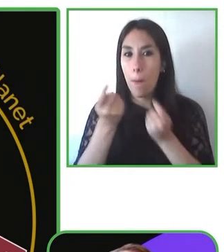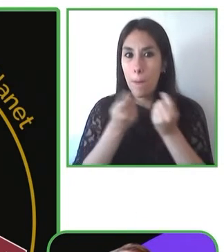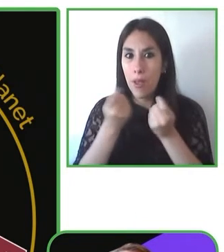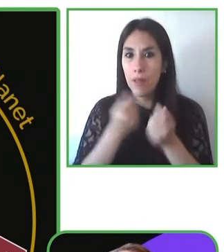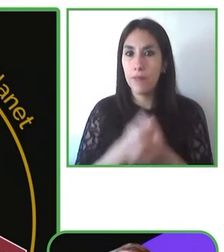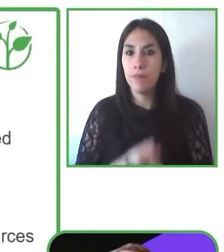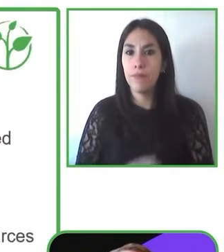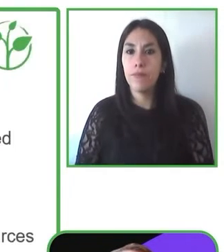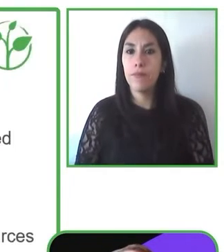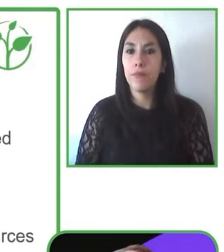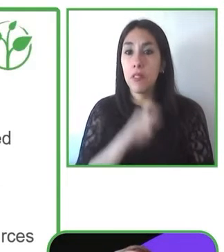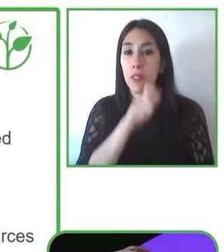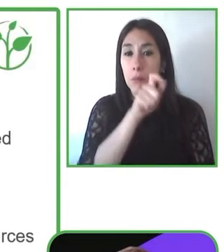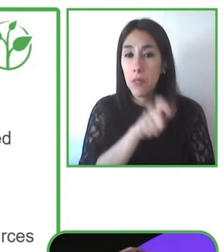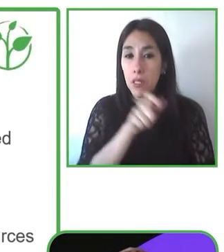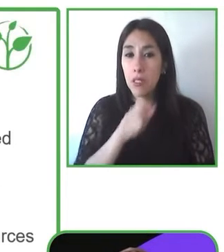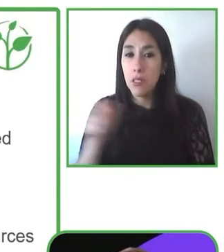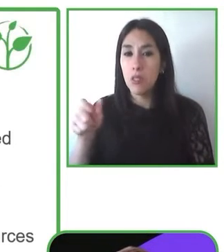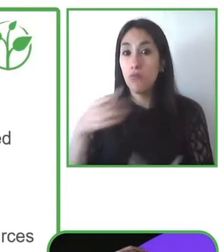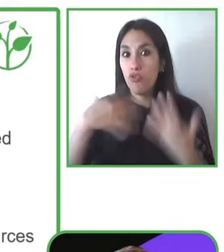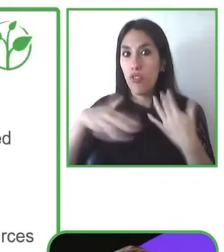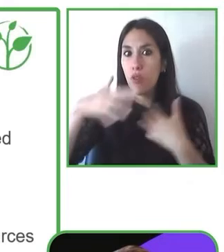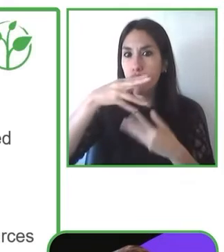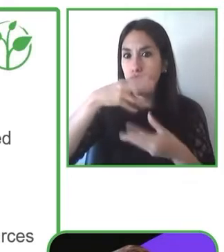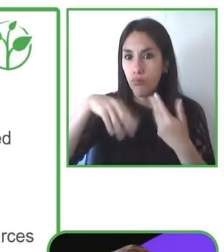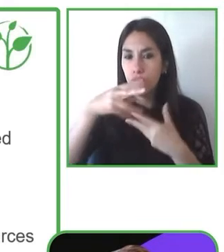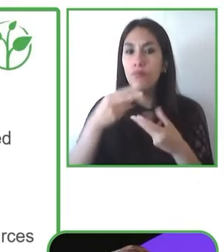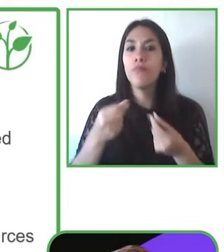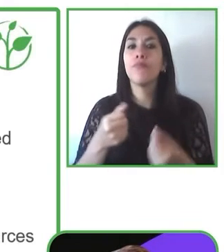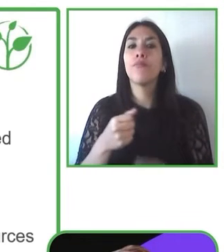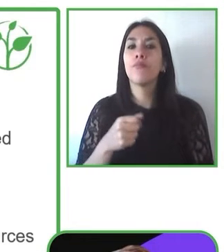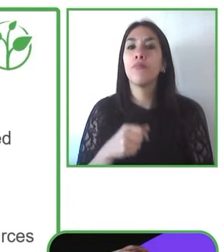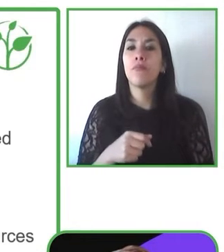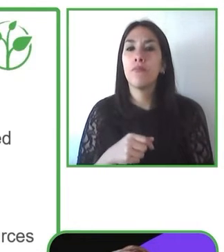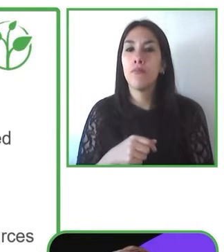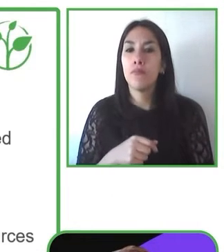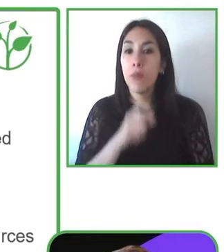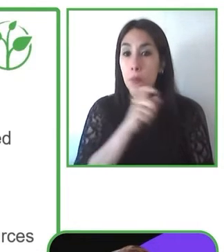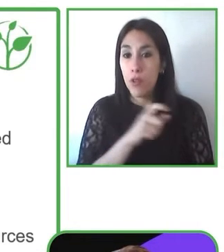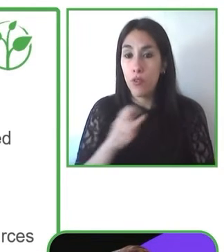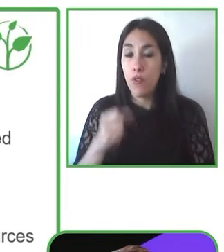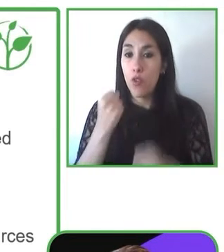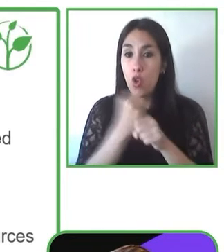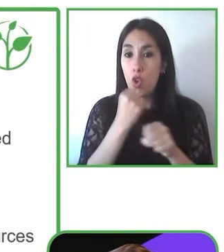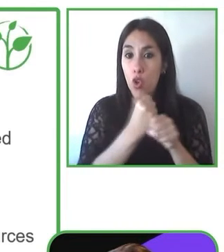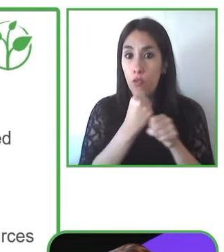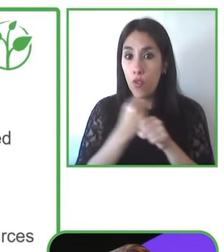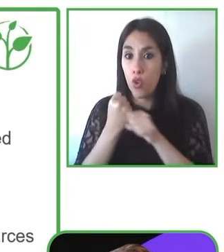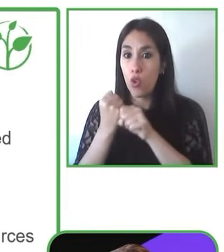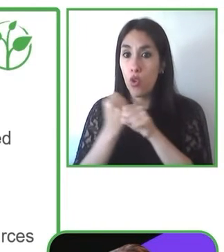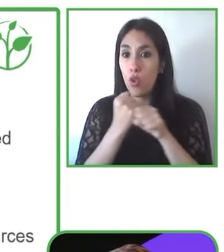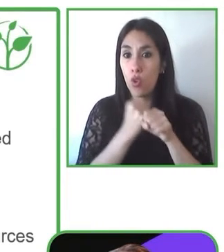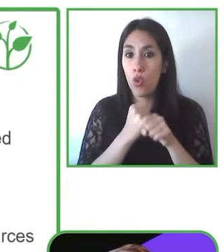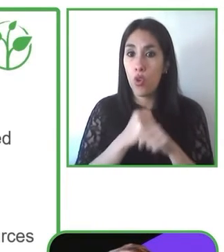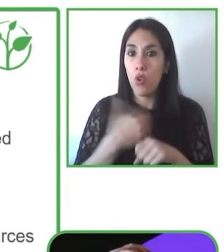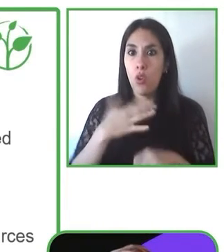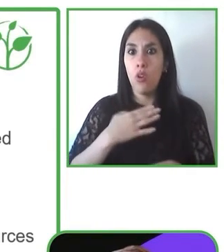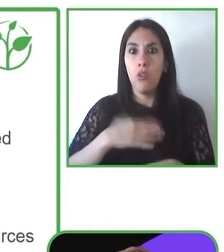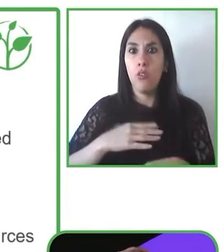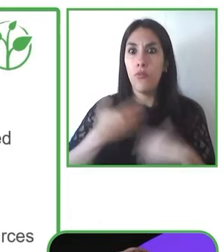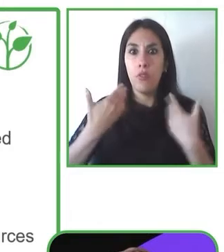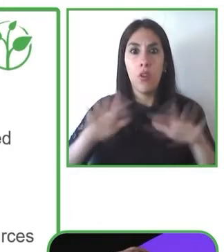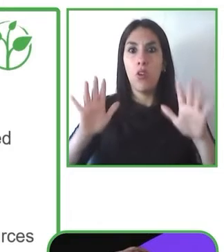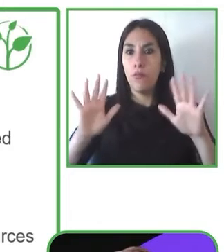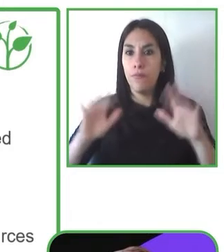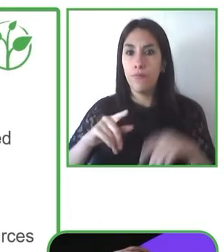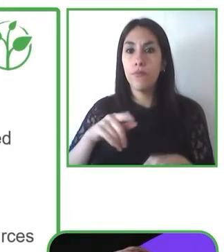tener empleados más productivos y satisfechos. Nuestro enfoque a la accesibilidad es entregar